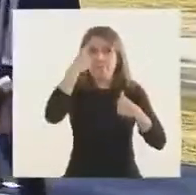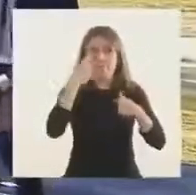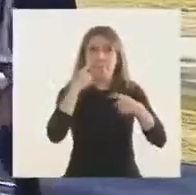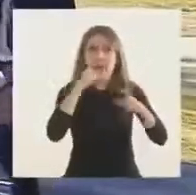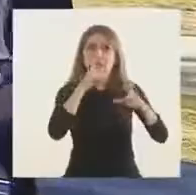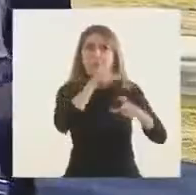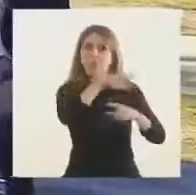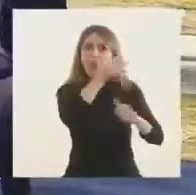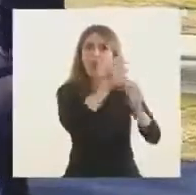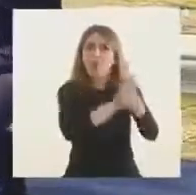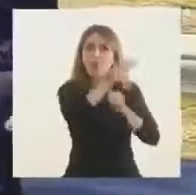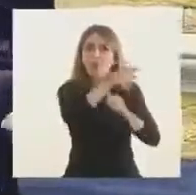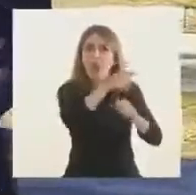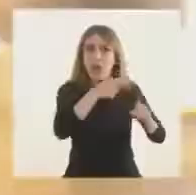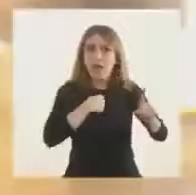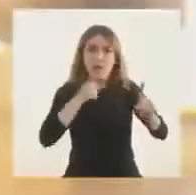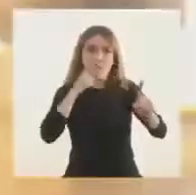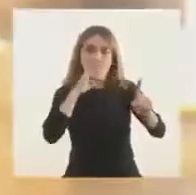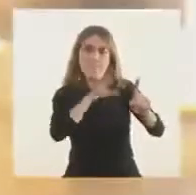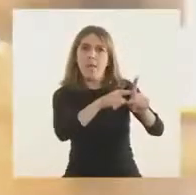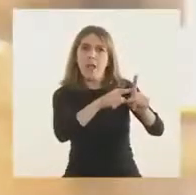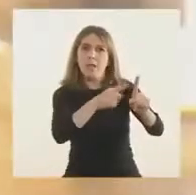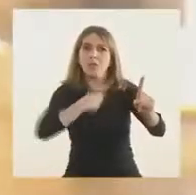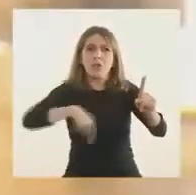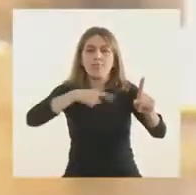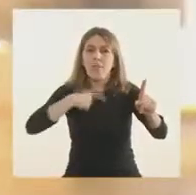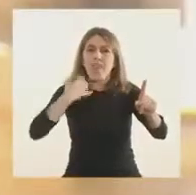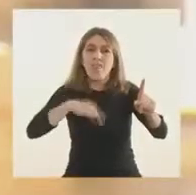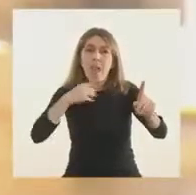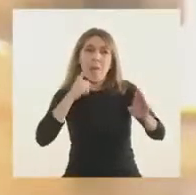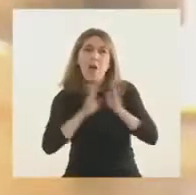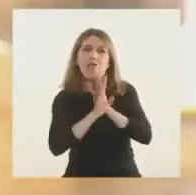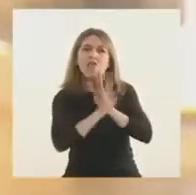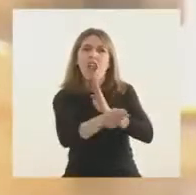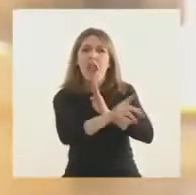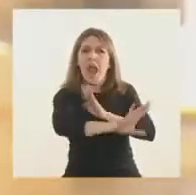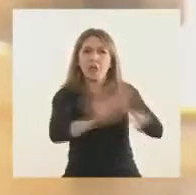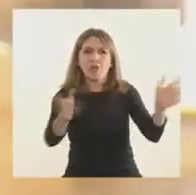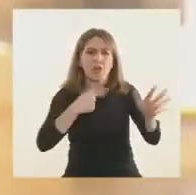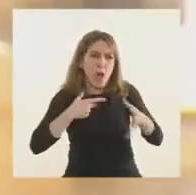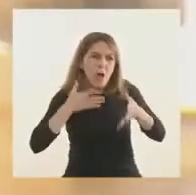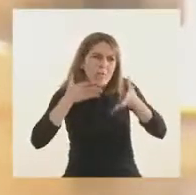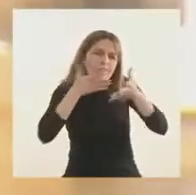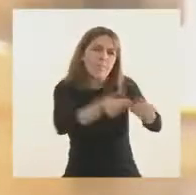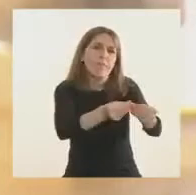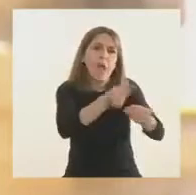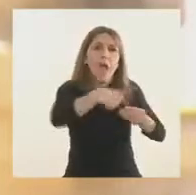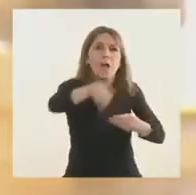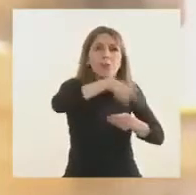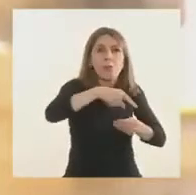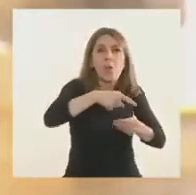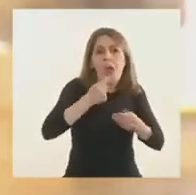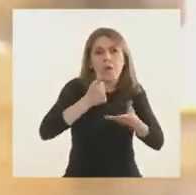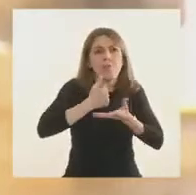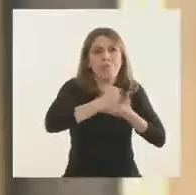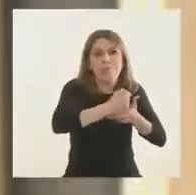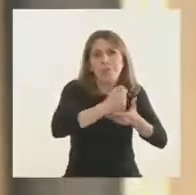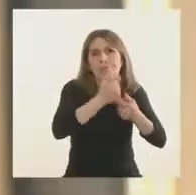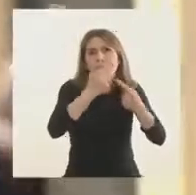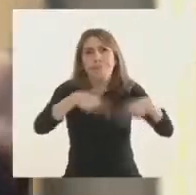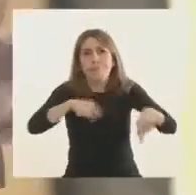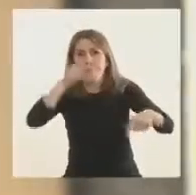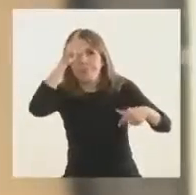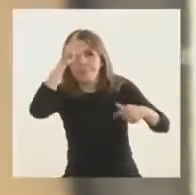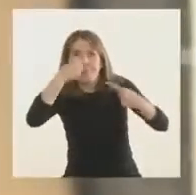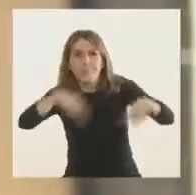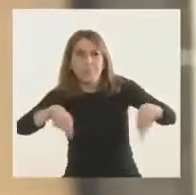que debemos ir directamente y ayudar en todo lo posible con recursos a